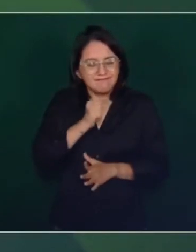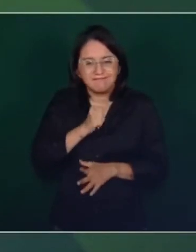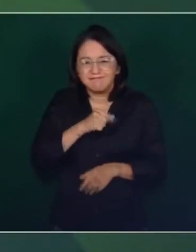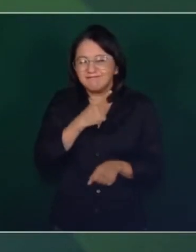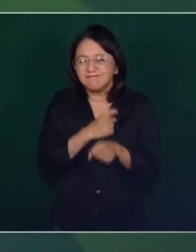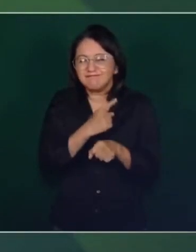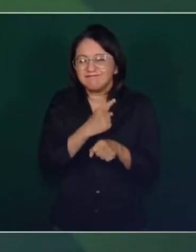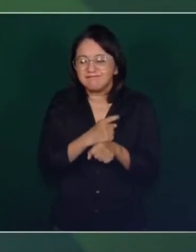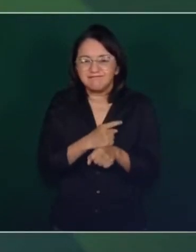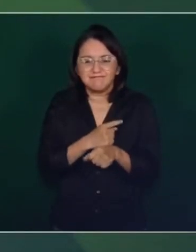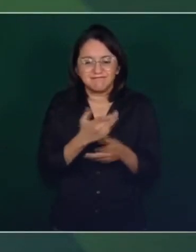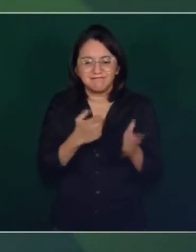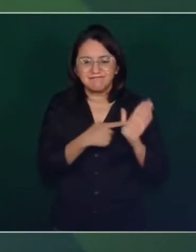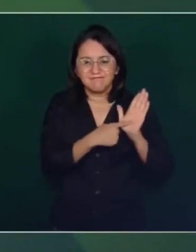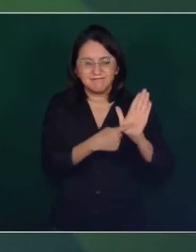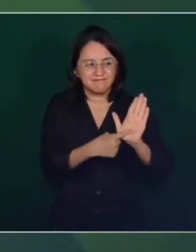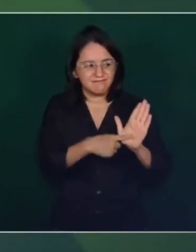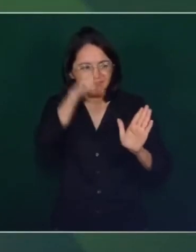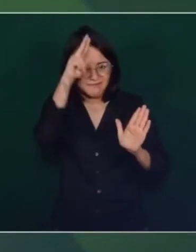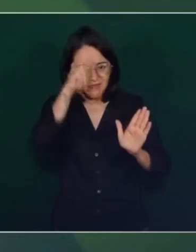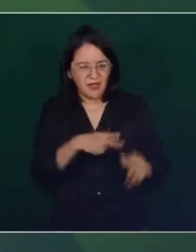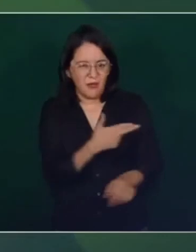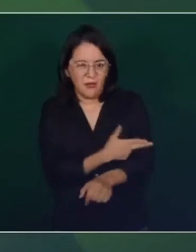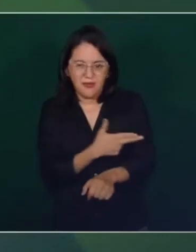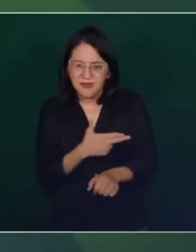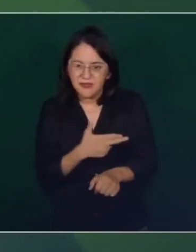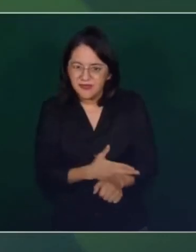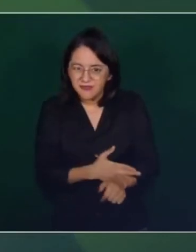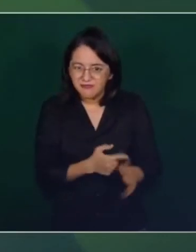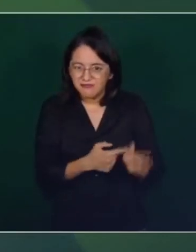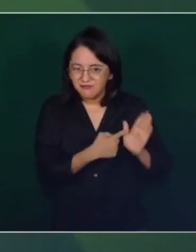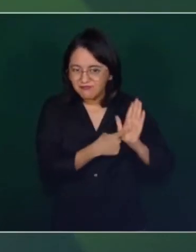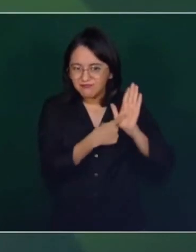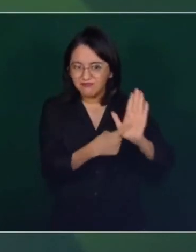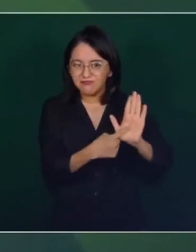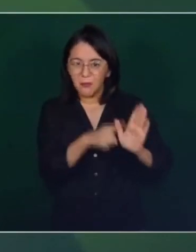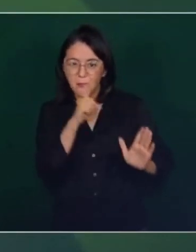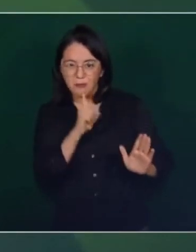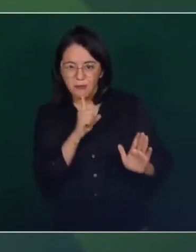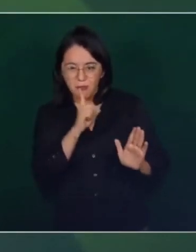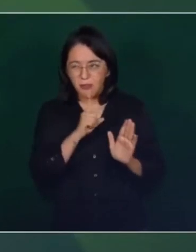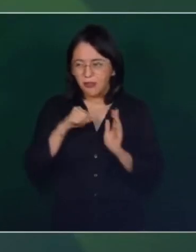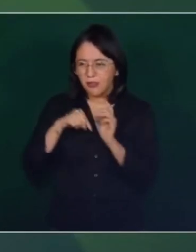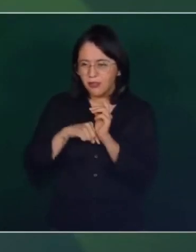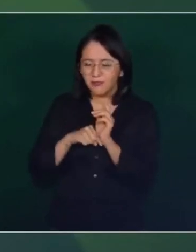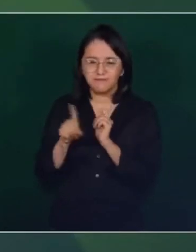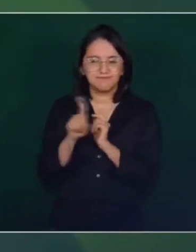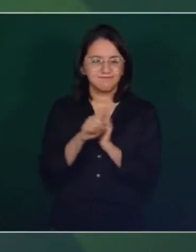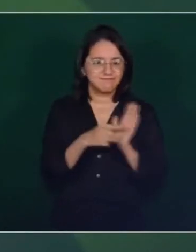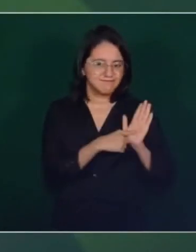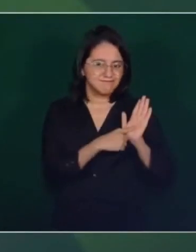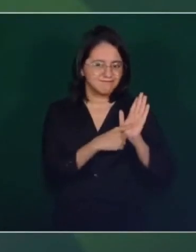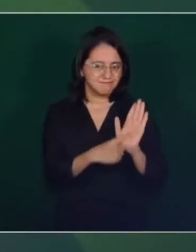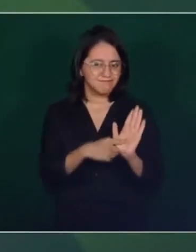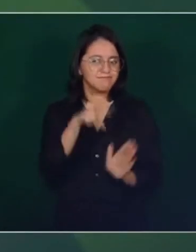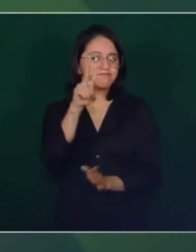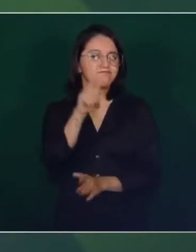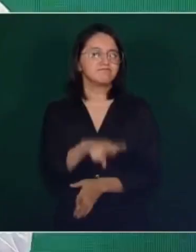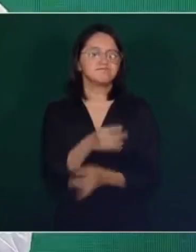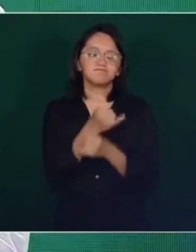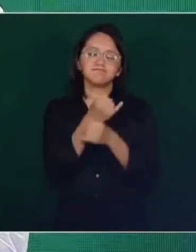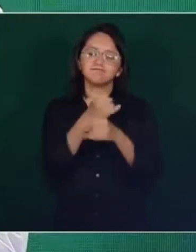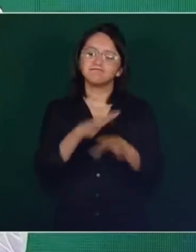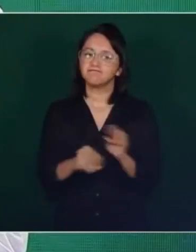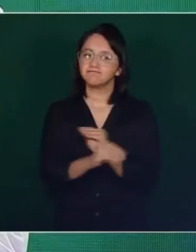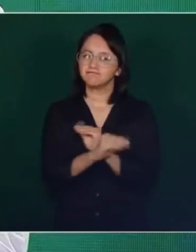el no mentir y dar toda la información.